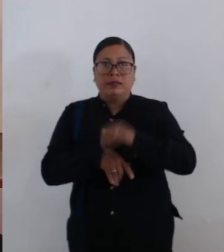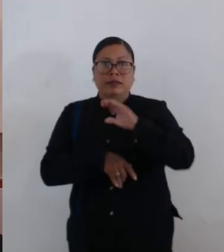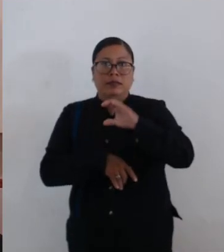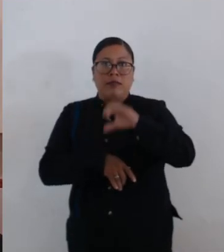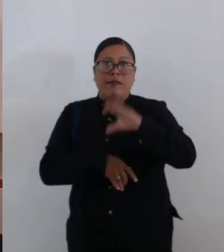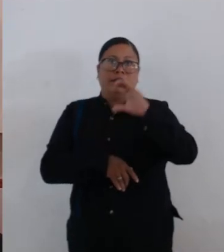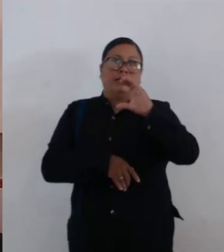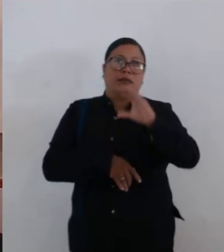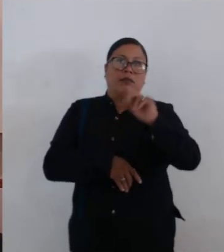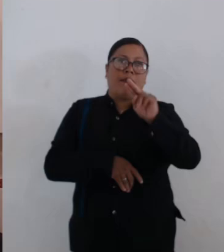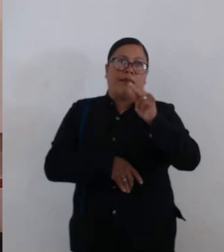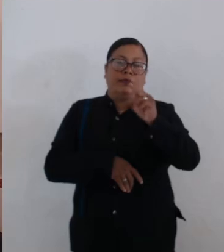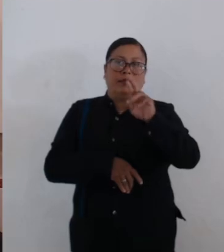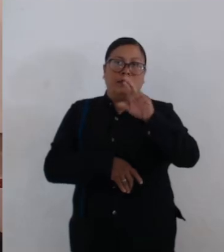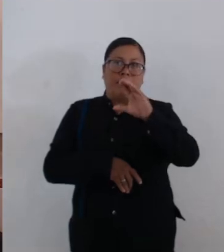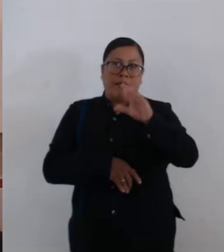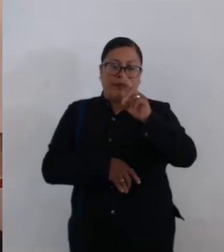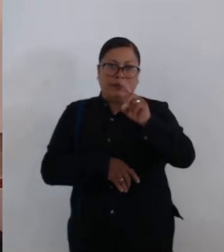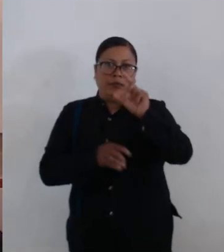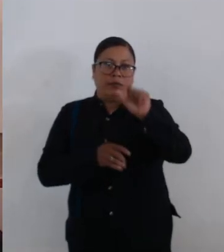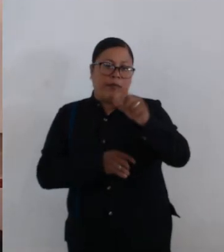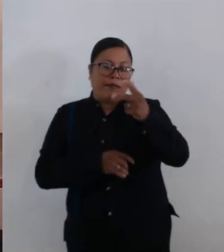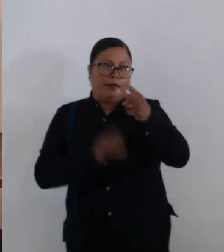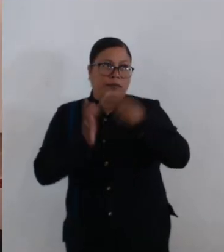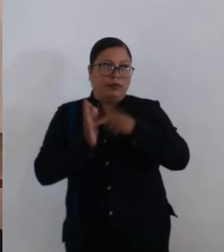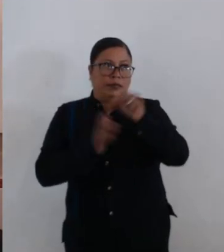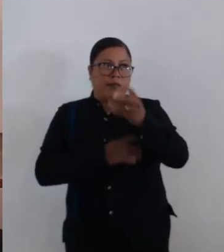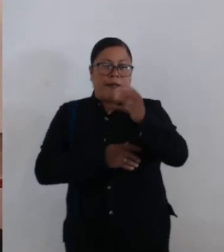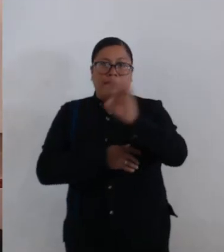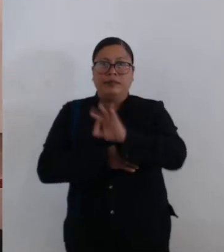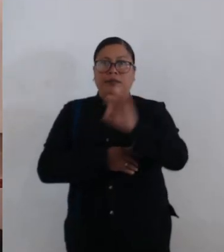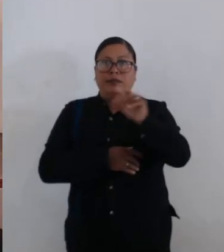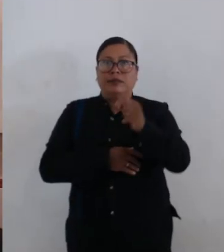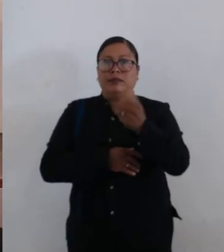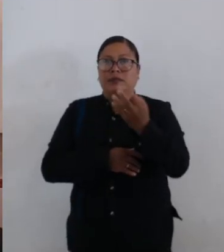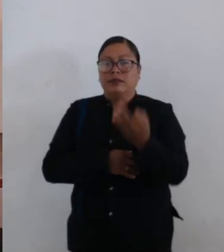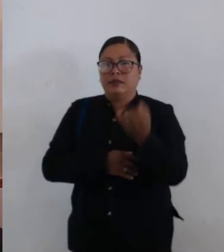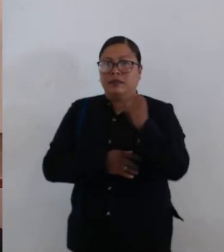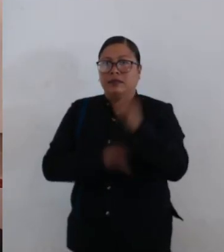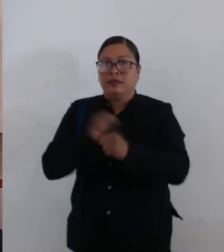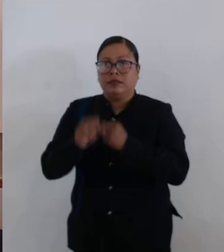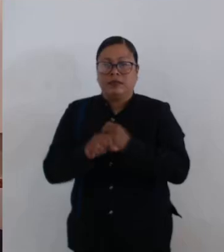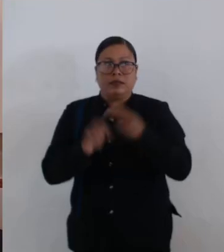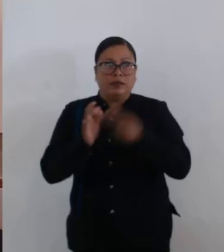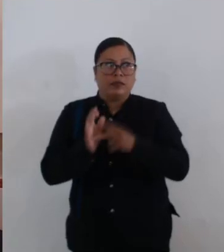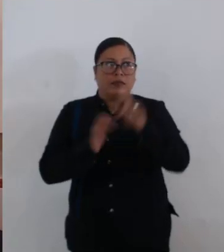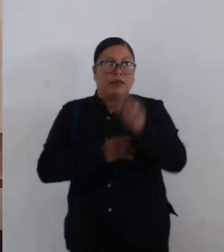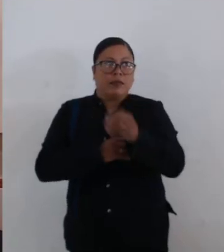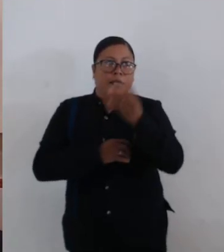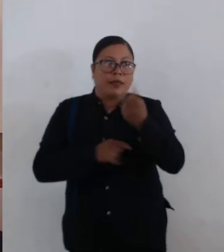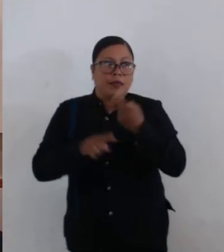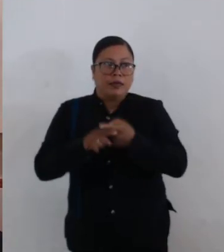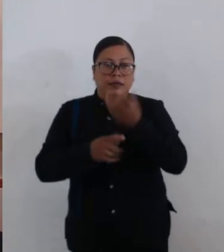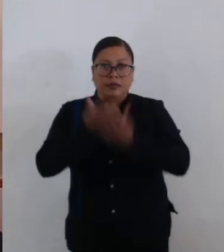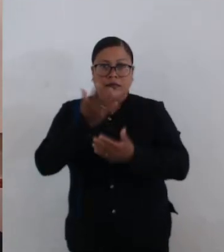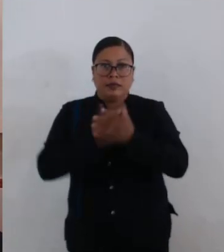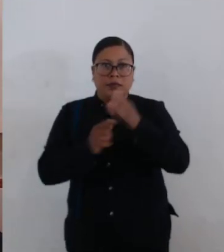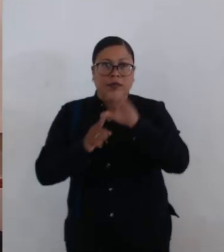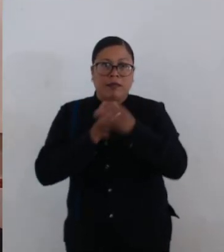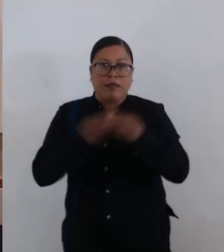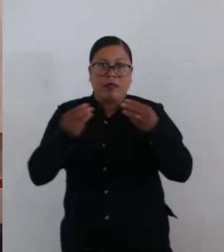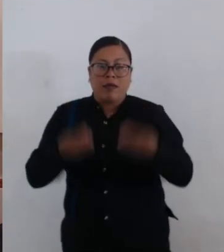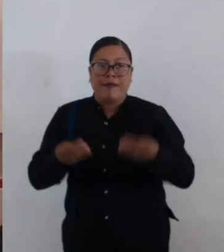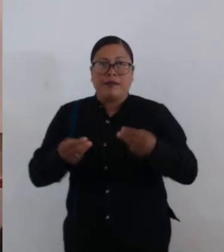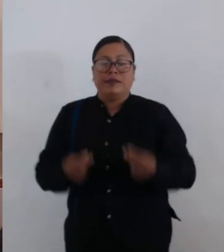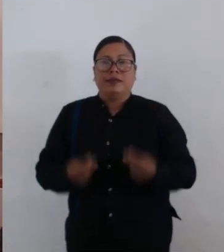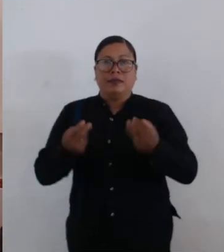CMI-CVP-RCD-28-2024, de fecha 23 de septiembre de 2024, emitido por la Comisión de Mercados